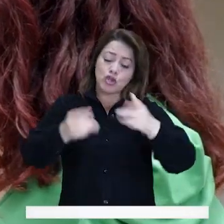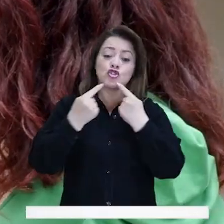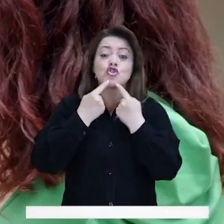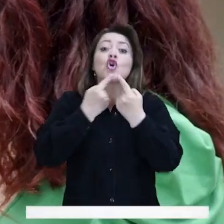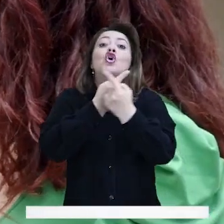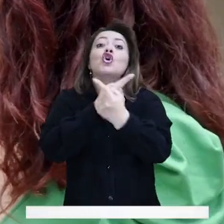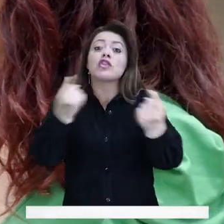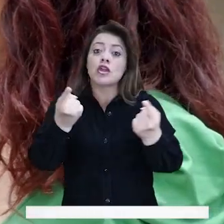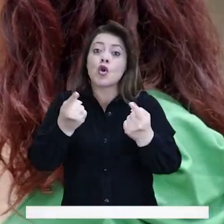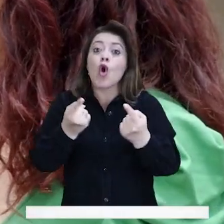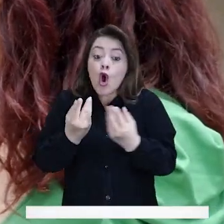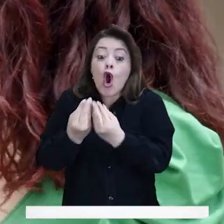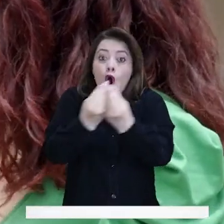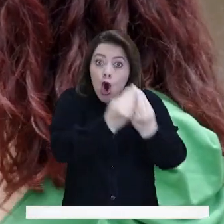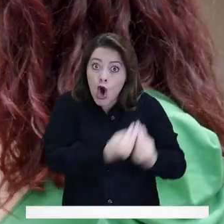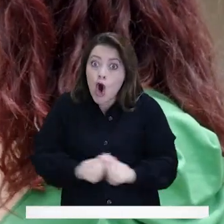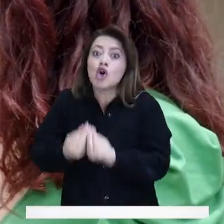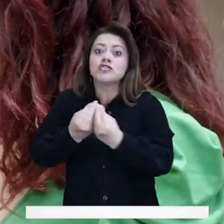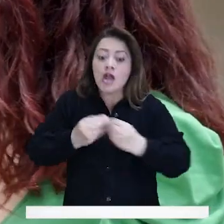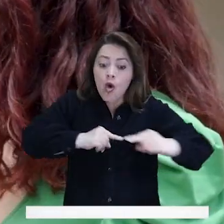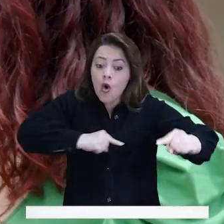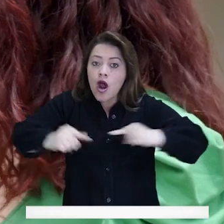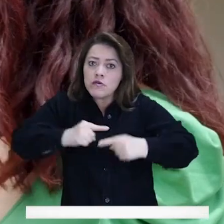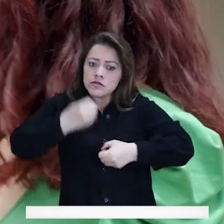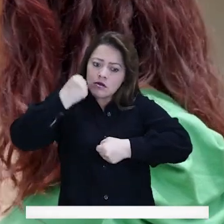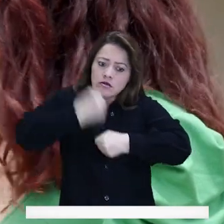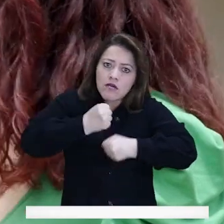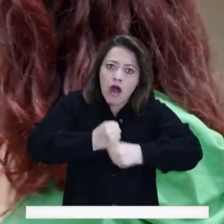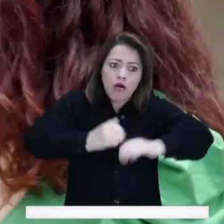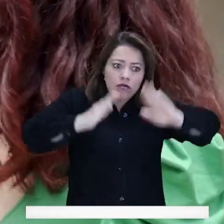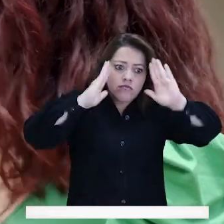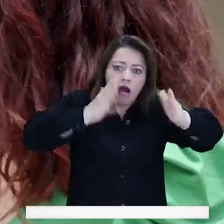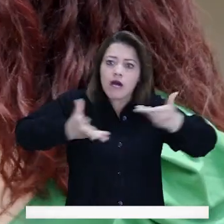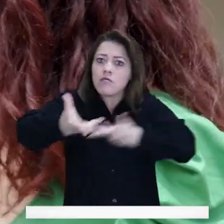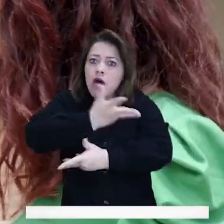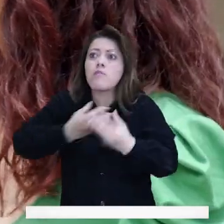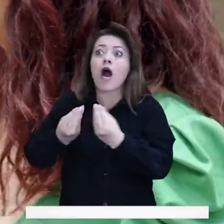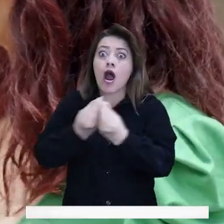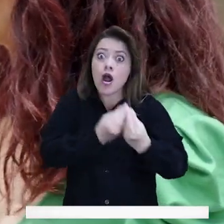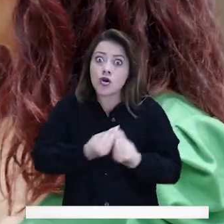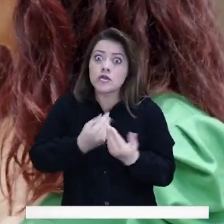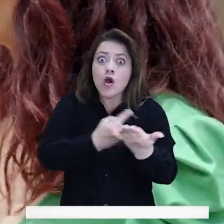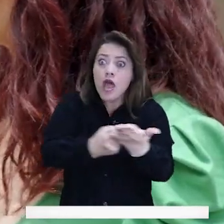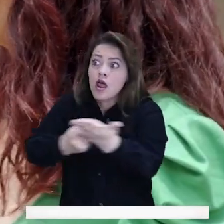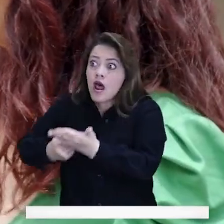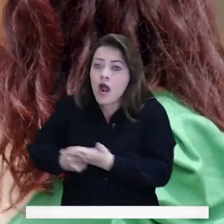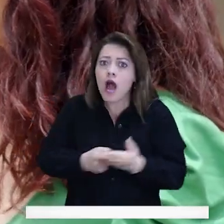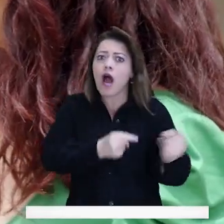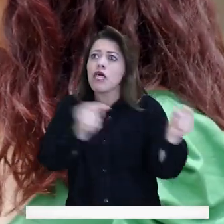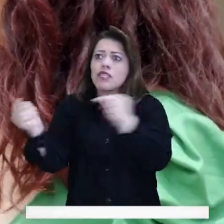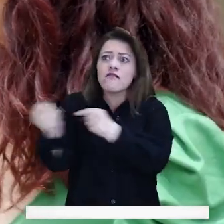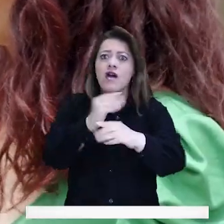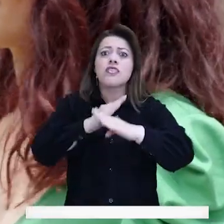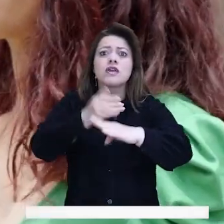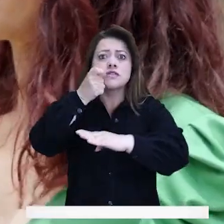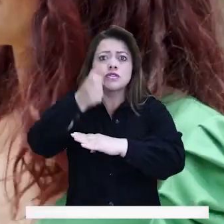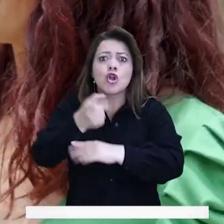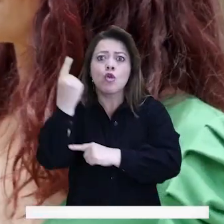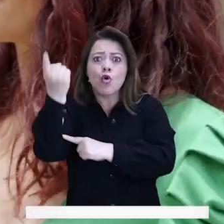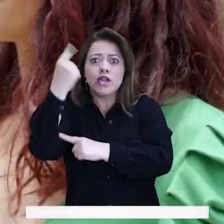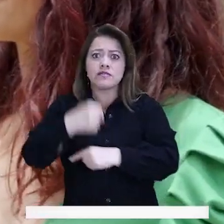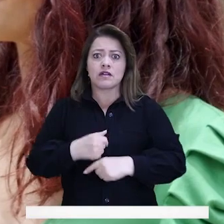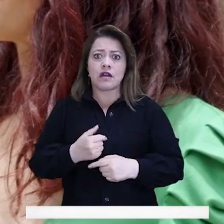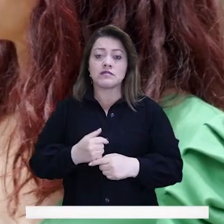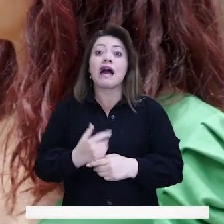primero que hay decir es que se está trabajando, que la administración está trabajando, que los concejales hemos hecho lo propio de actos de control político, como